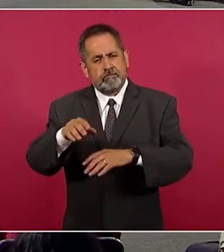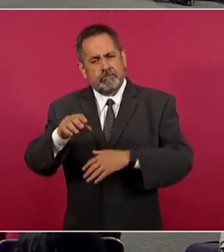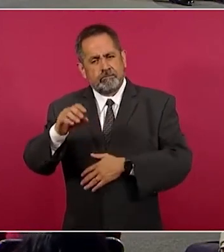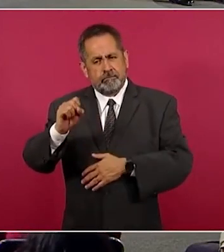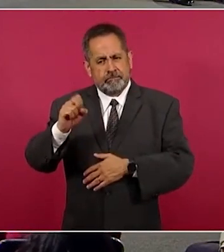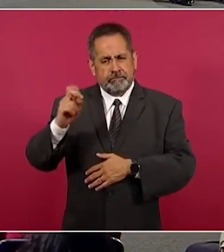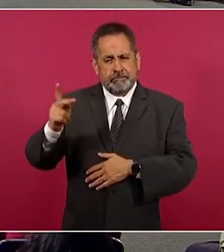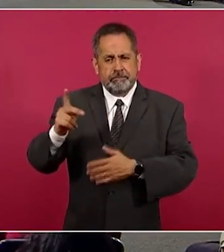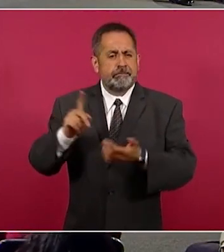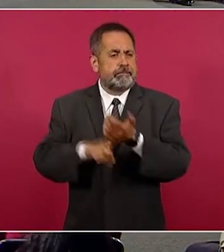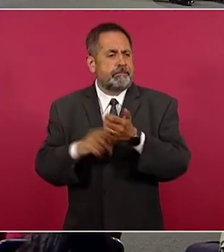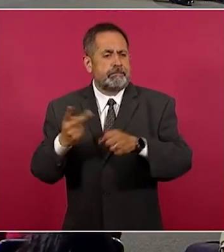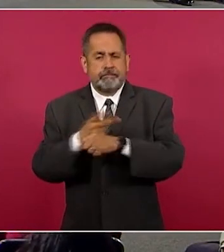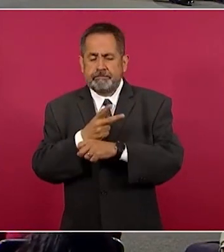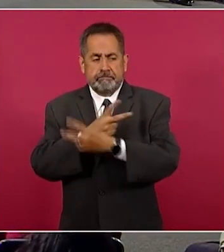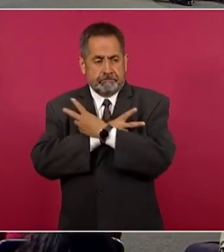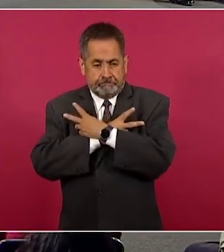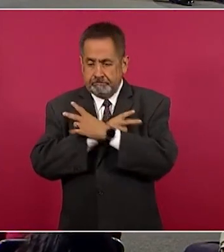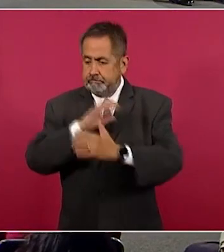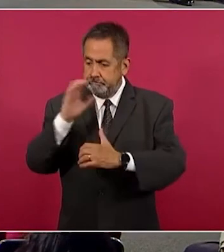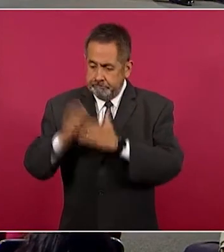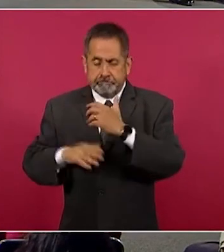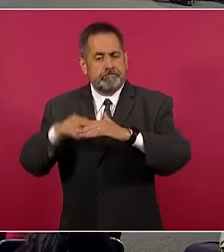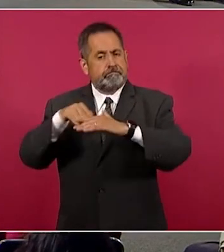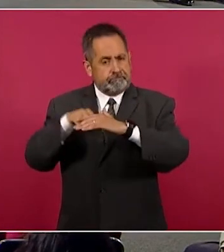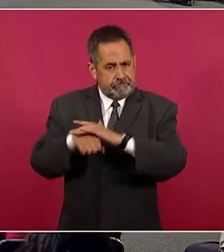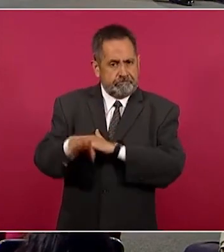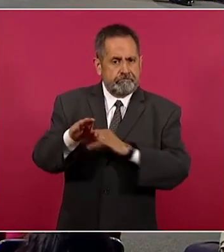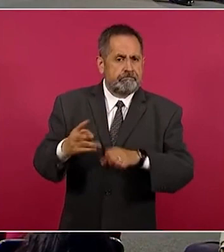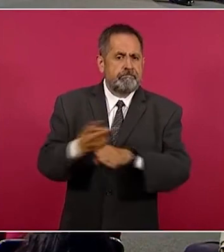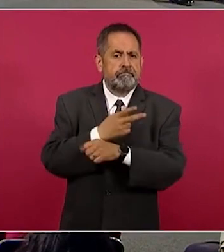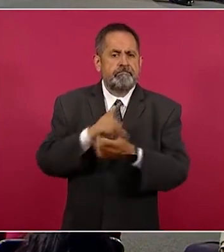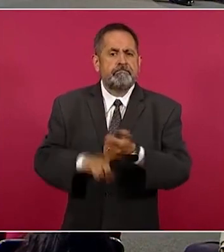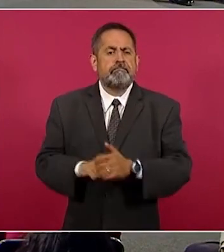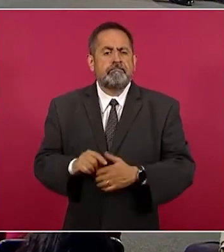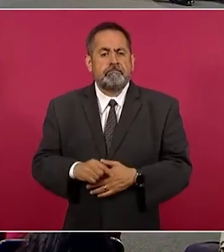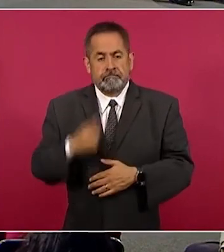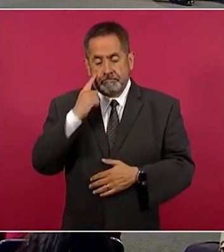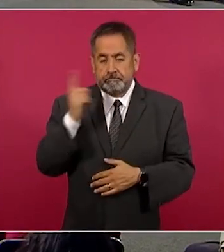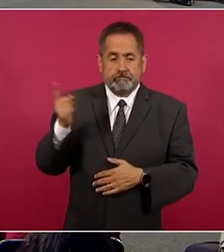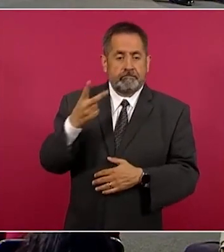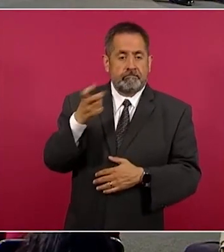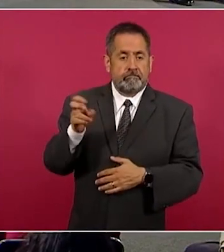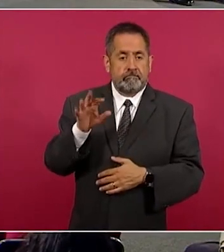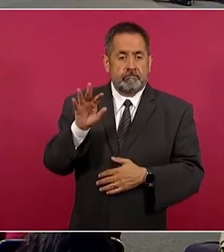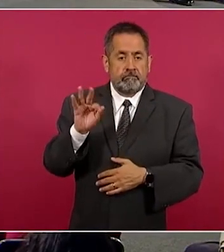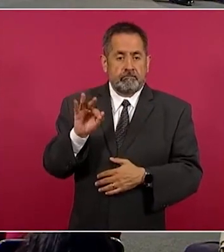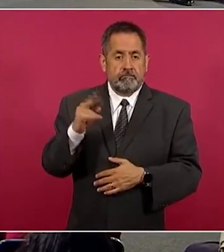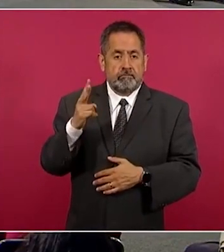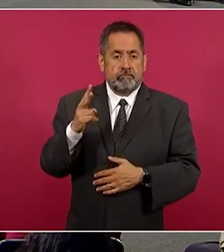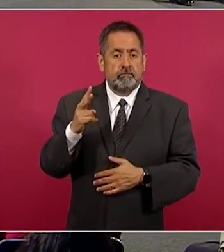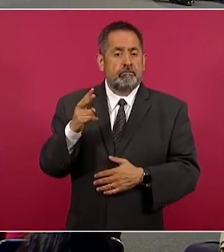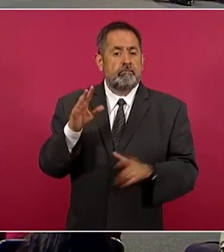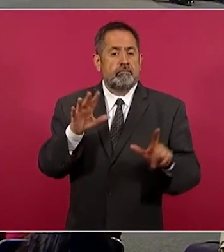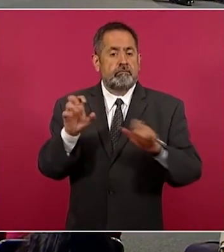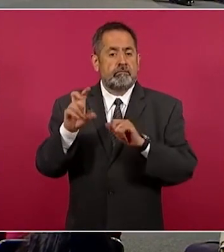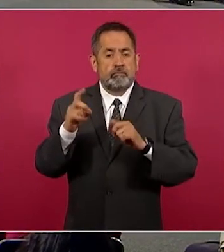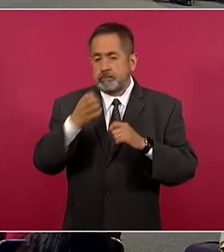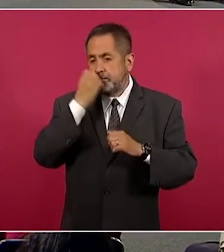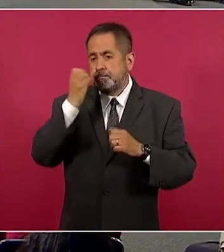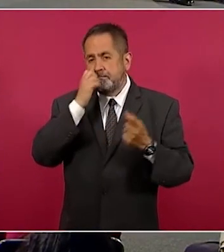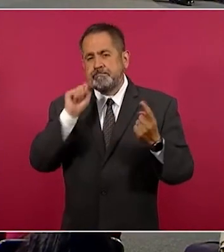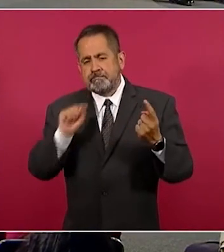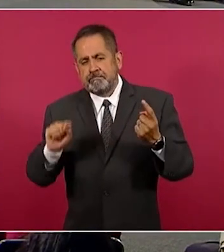periodo vacacional. En este se ha logrado el siguiente impacto, son 241.730 instituciones